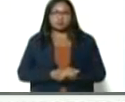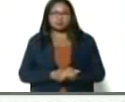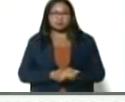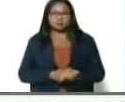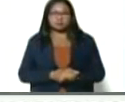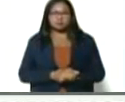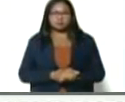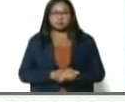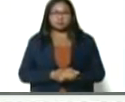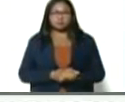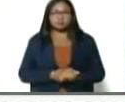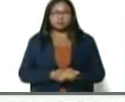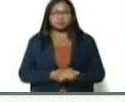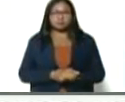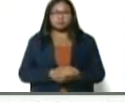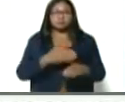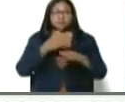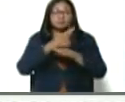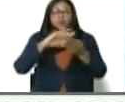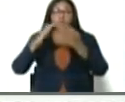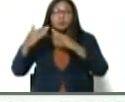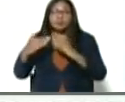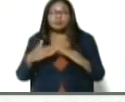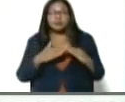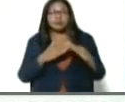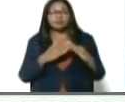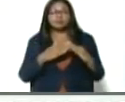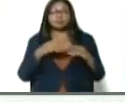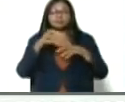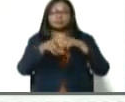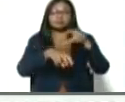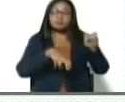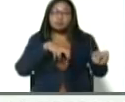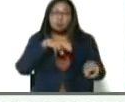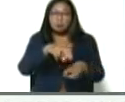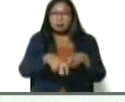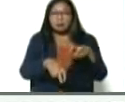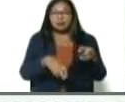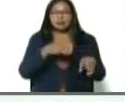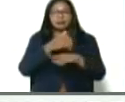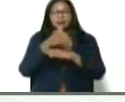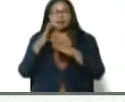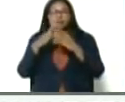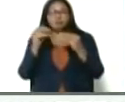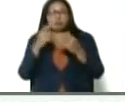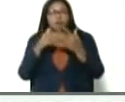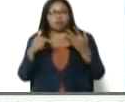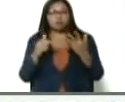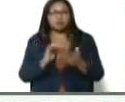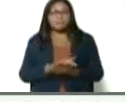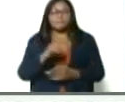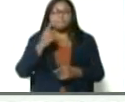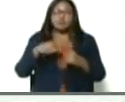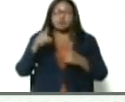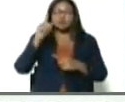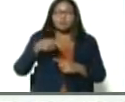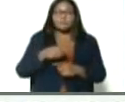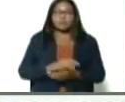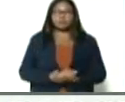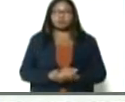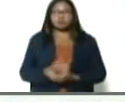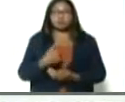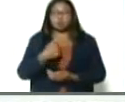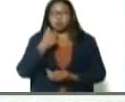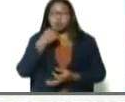a las comunidades agrourbanas, ¿verdad? Cuántas cosas. Pero además, Ricardo, te voy a